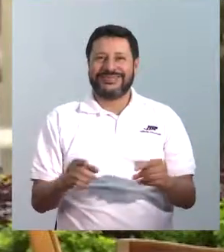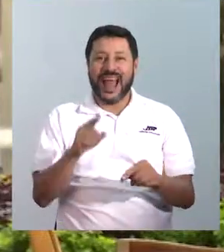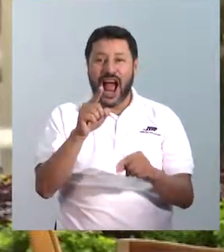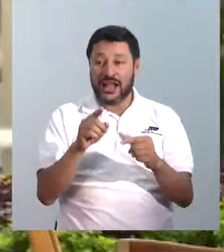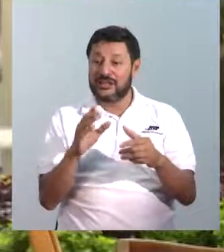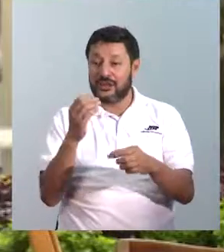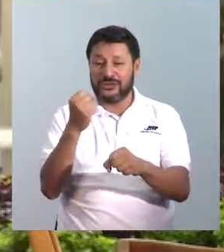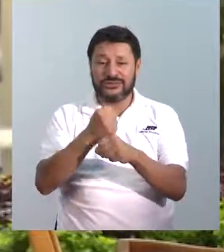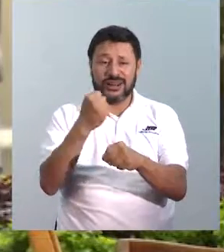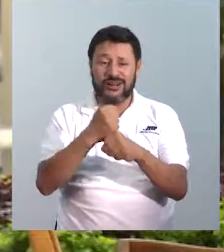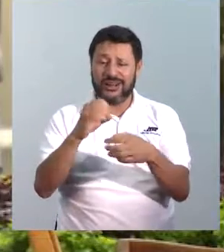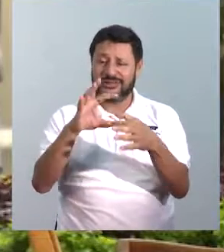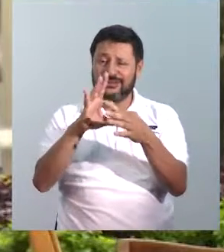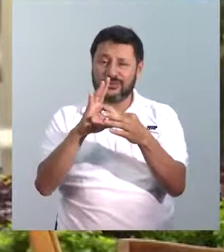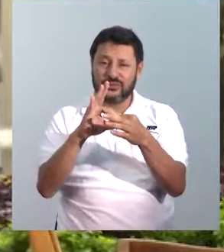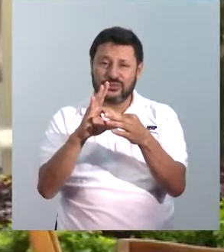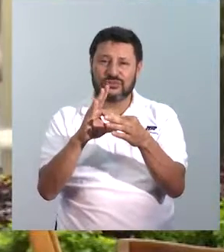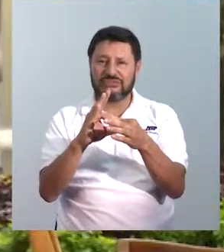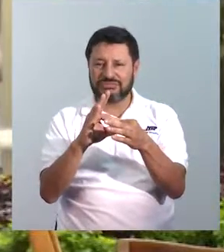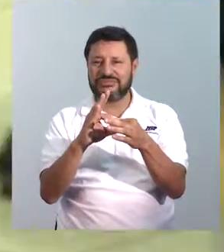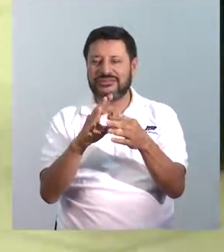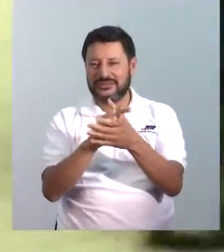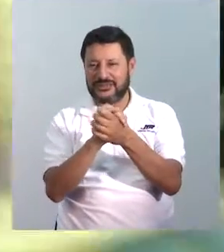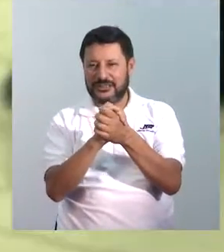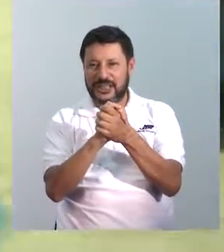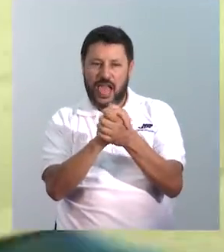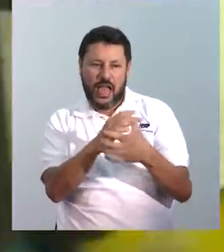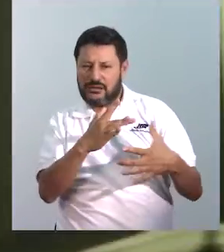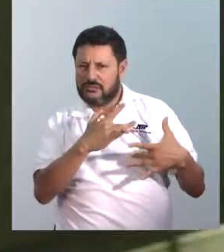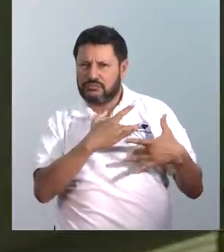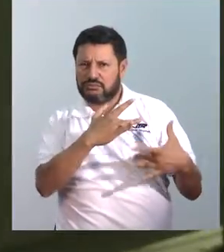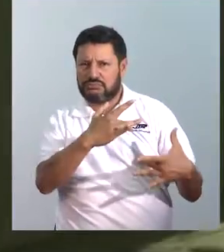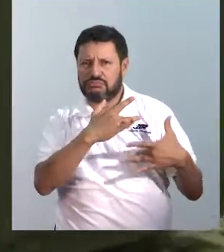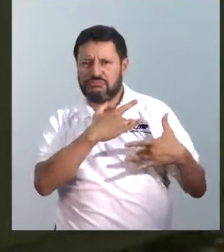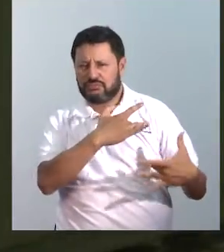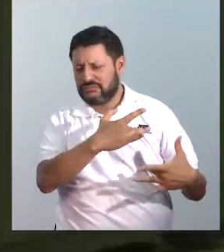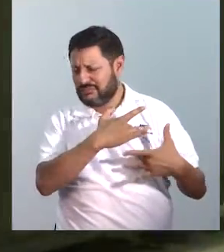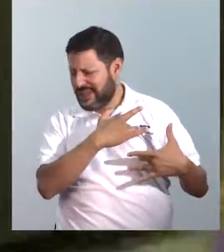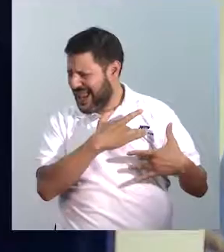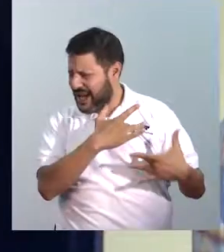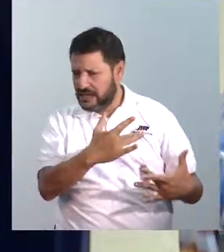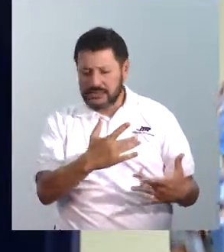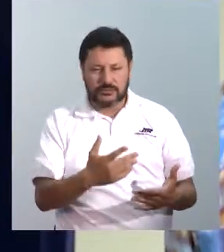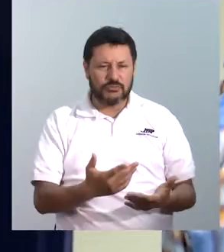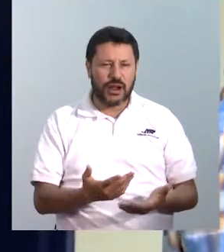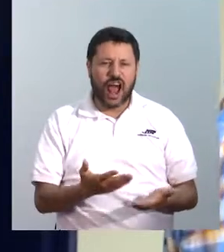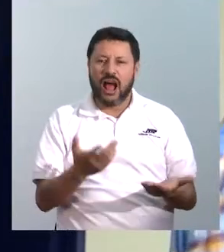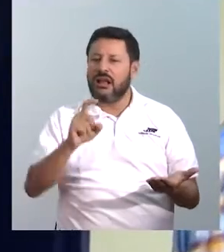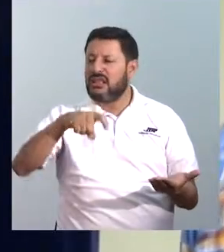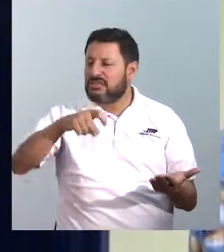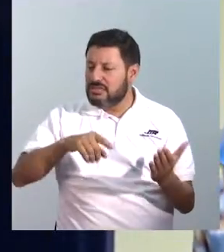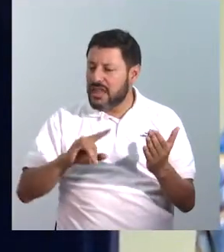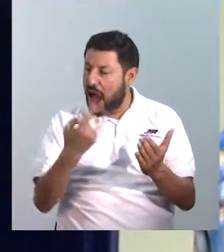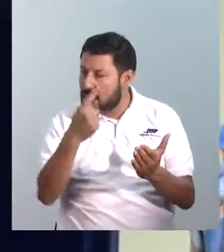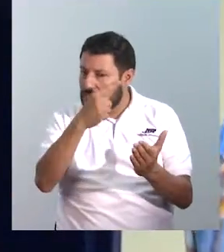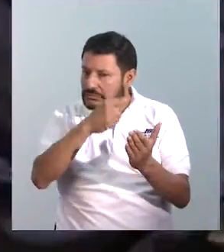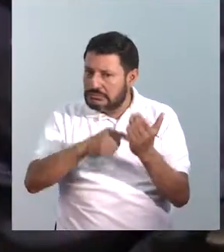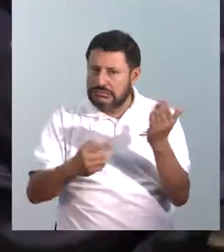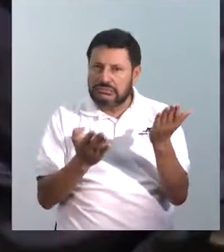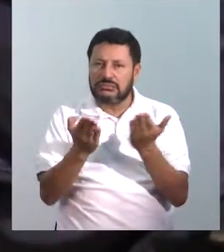hay esa unión y esa disponibilidad y ese cariño, porque